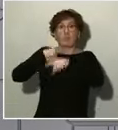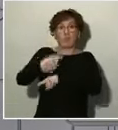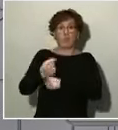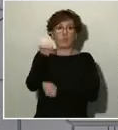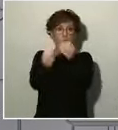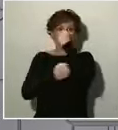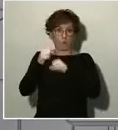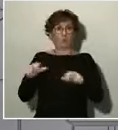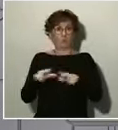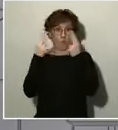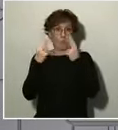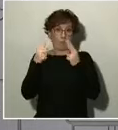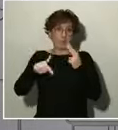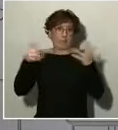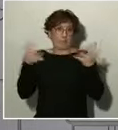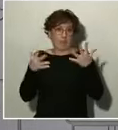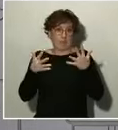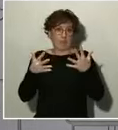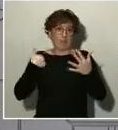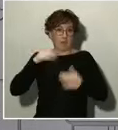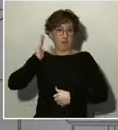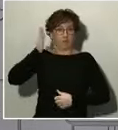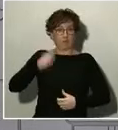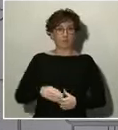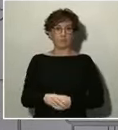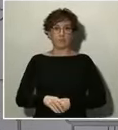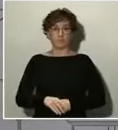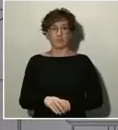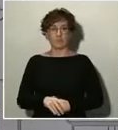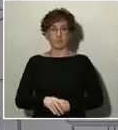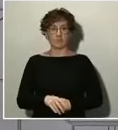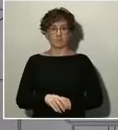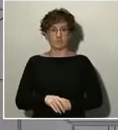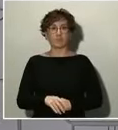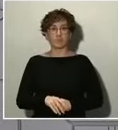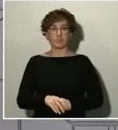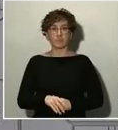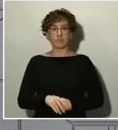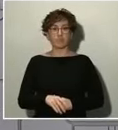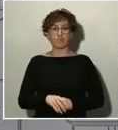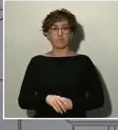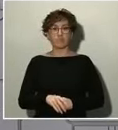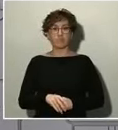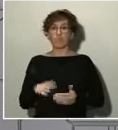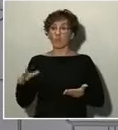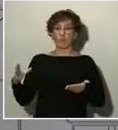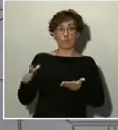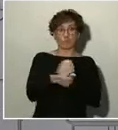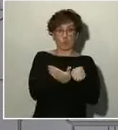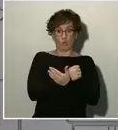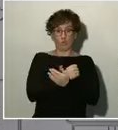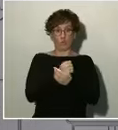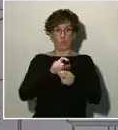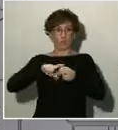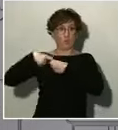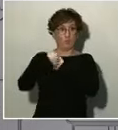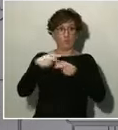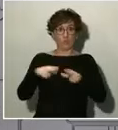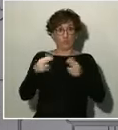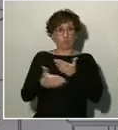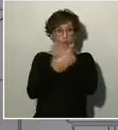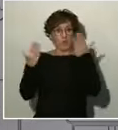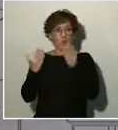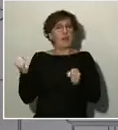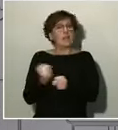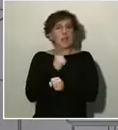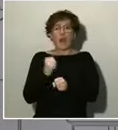desgraciadamente, estamos sufriendo. Todos y cada uno de los actores de la sociedad tenemos una misión específica en esta